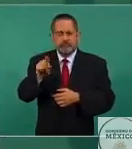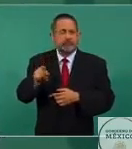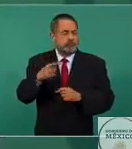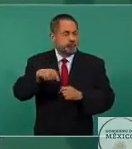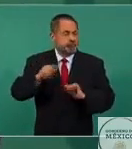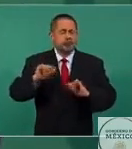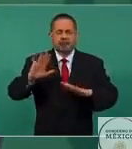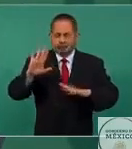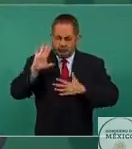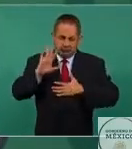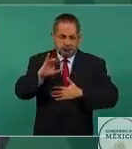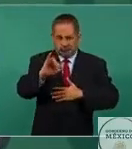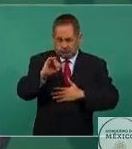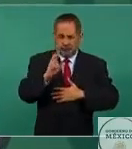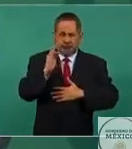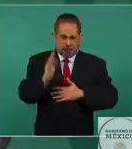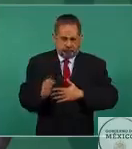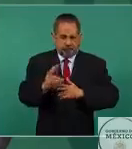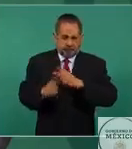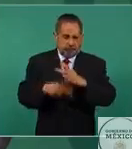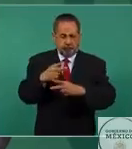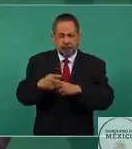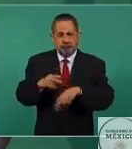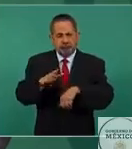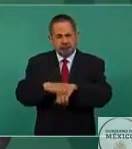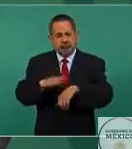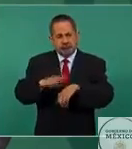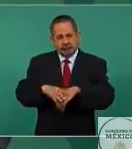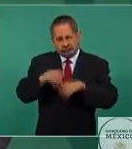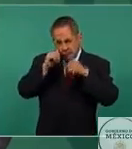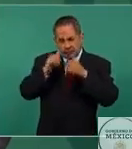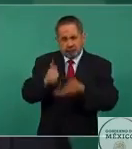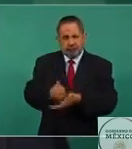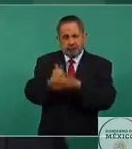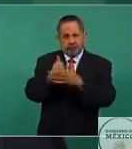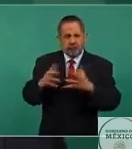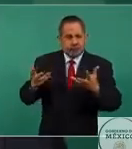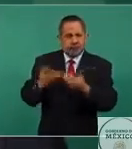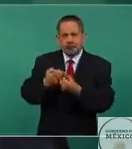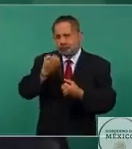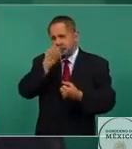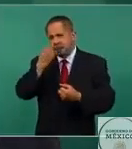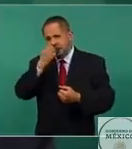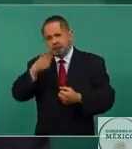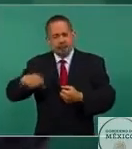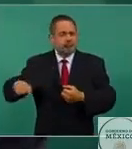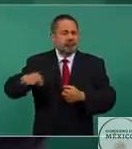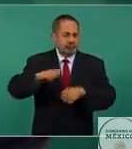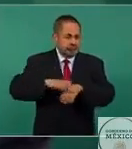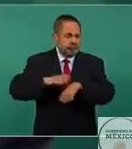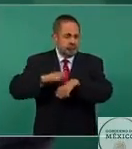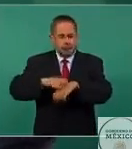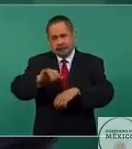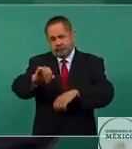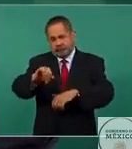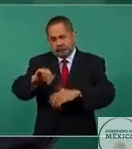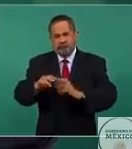de ampliar el número de escuelas que